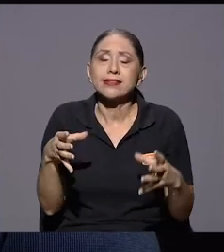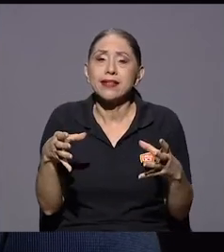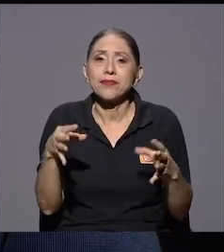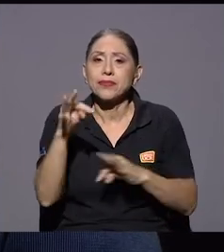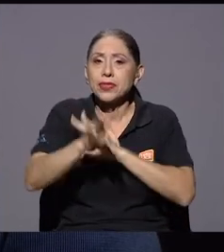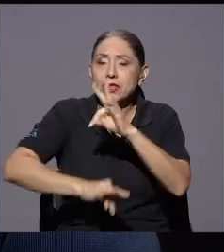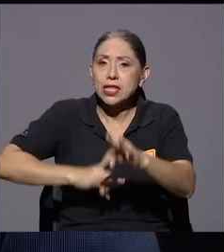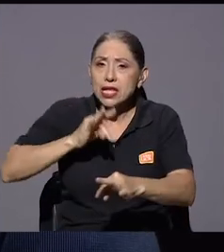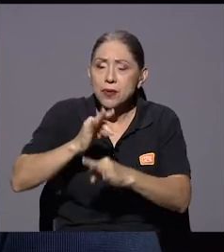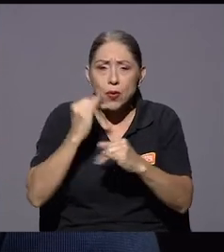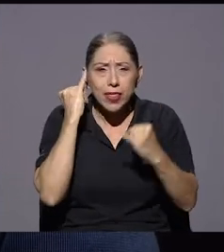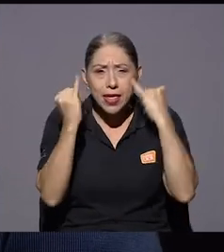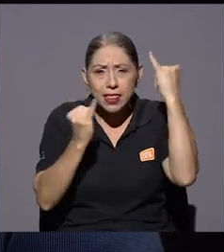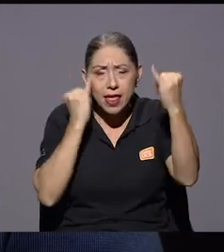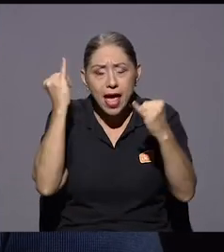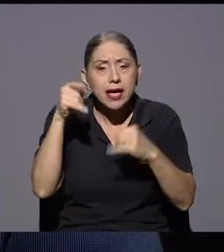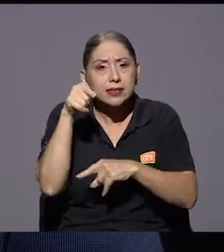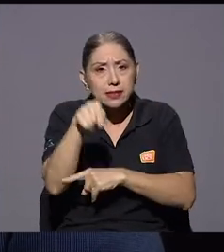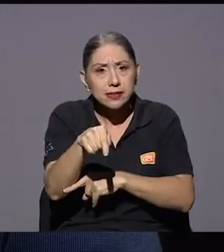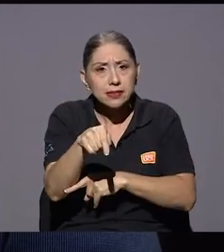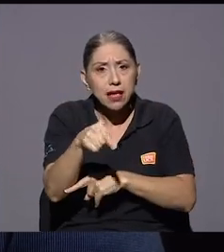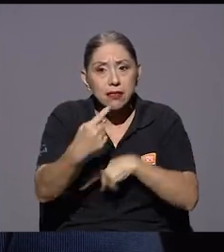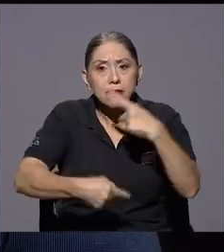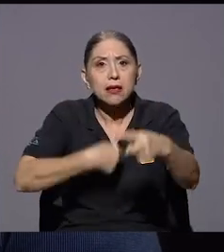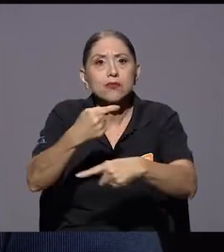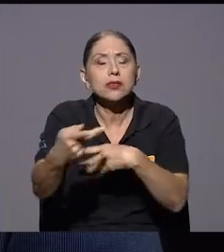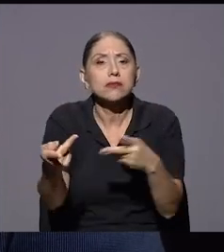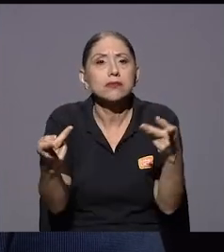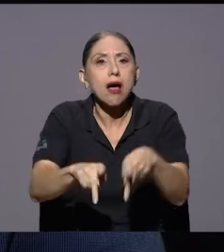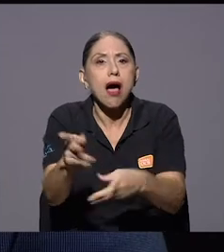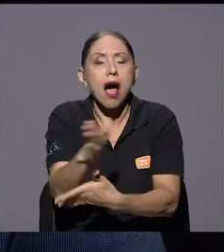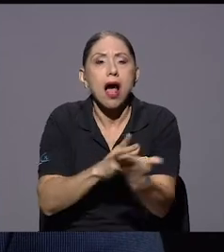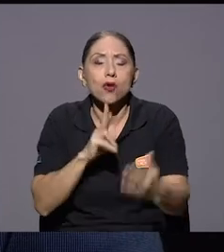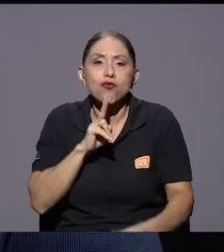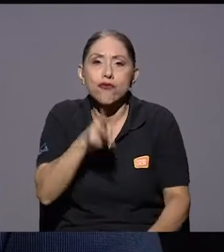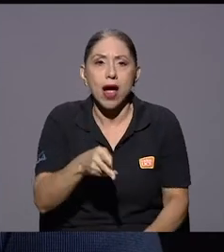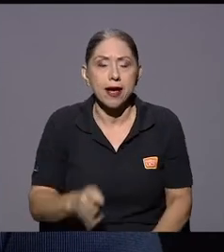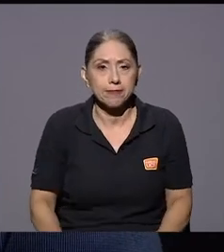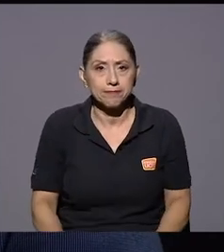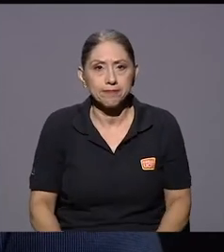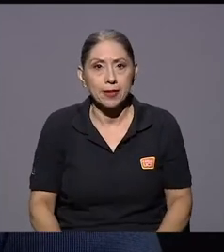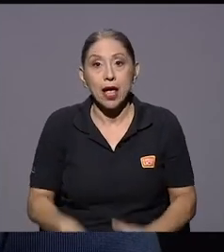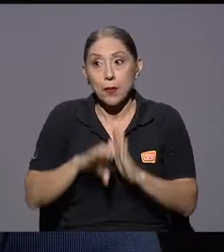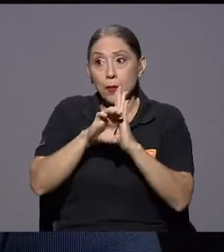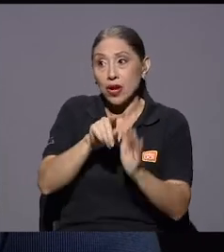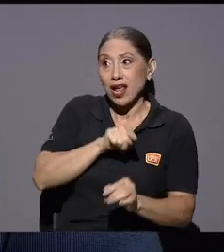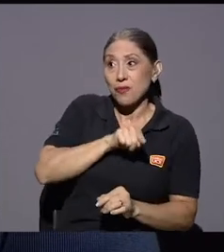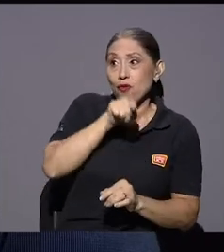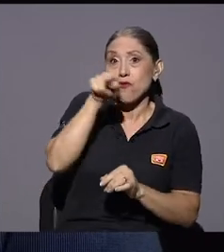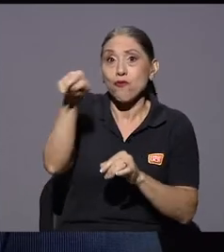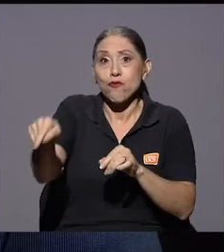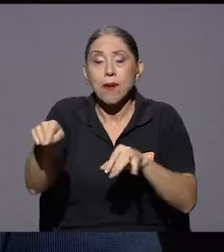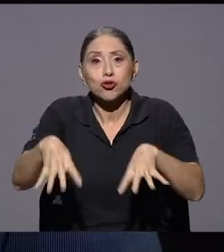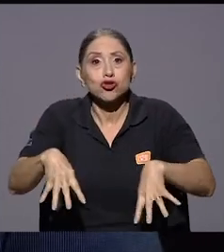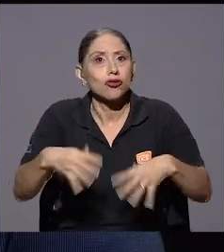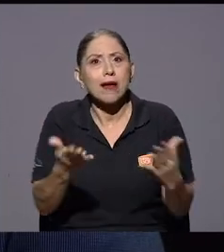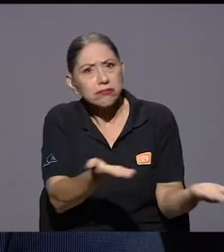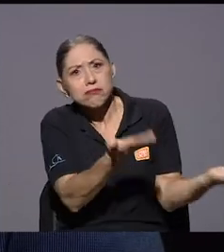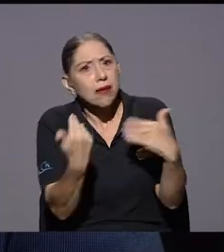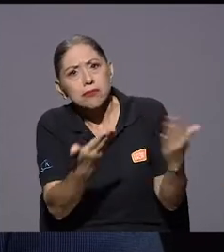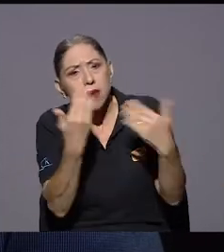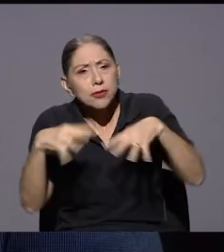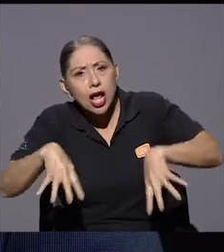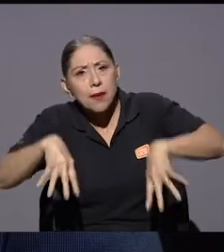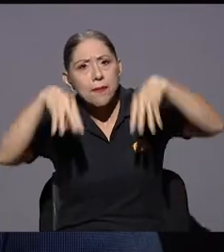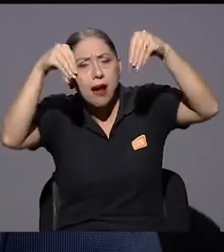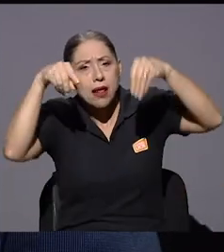tipo de ideas a algo muy real ¿verdad? o sea que era vamos al parque La Merced a golpear nicaragüenses ¿verdad? entonces